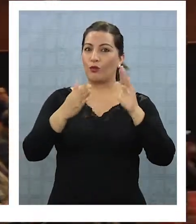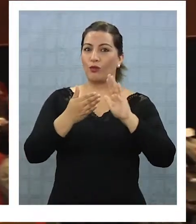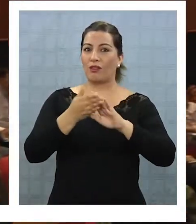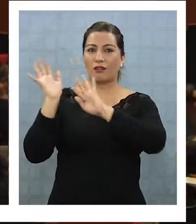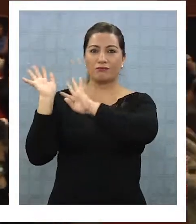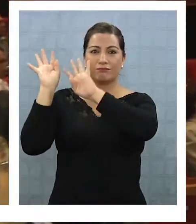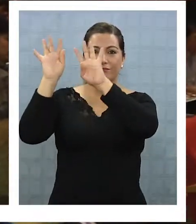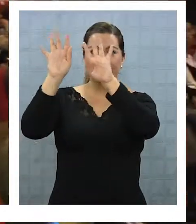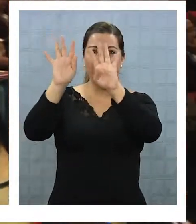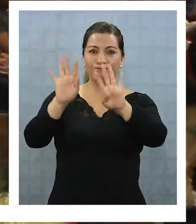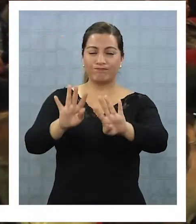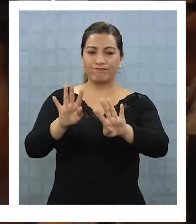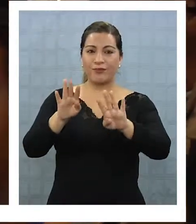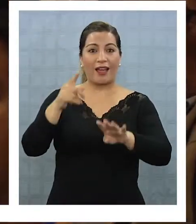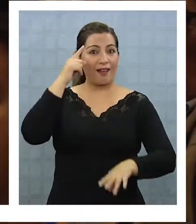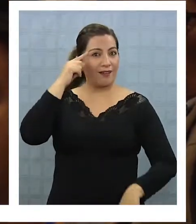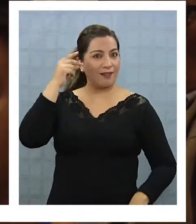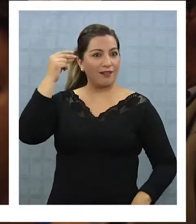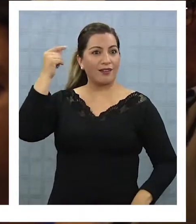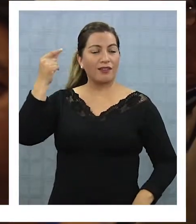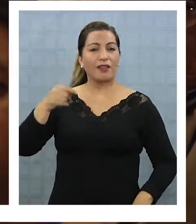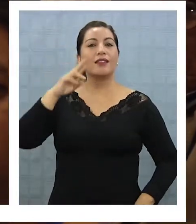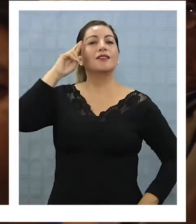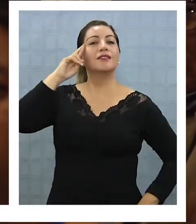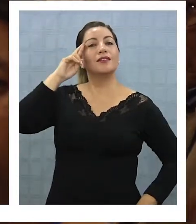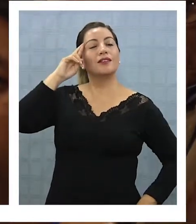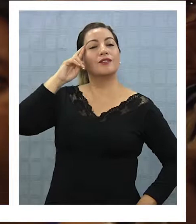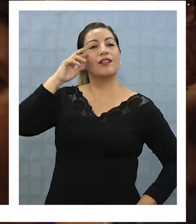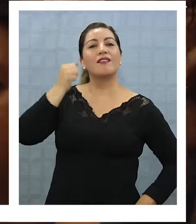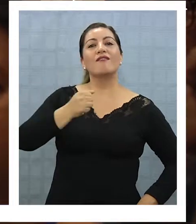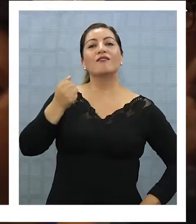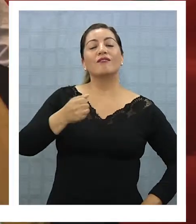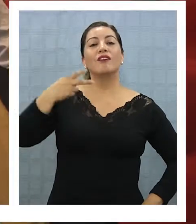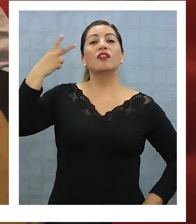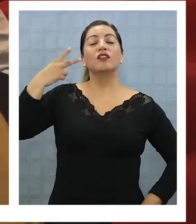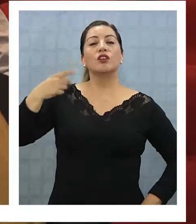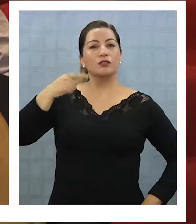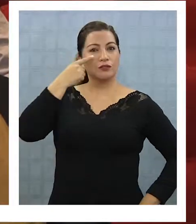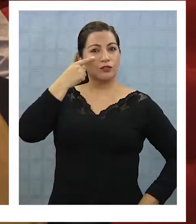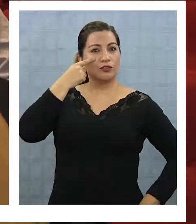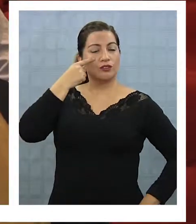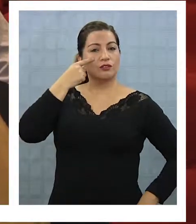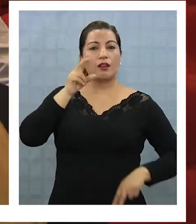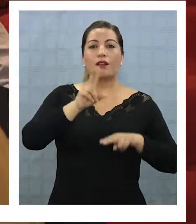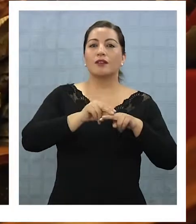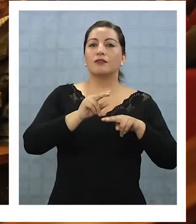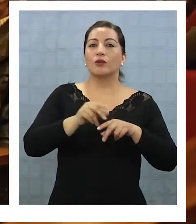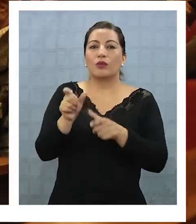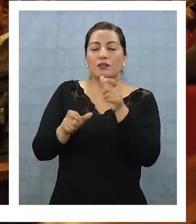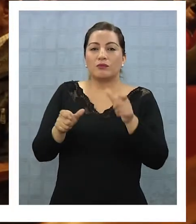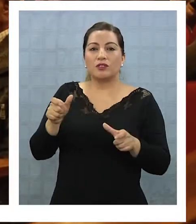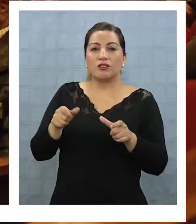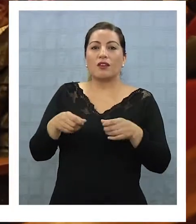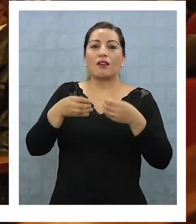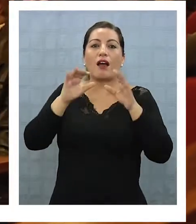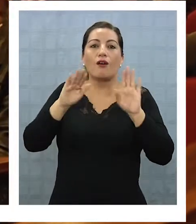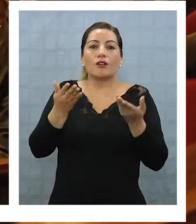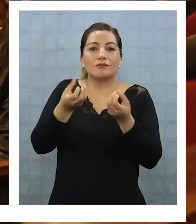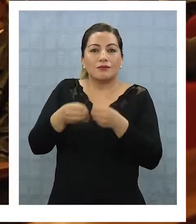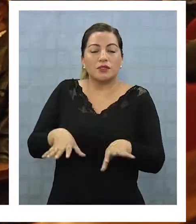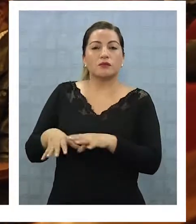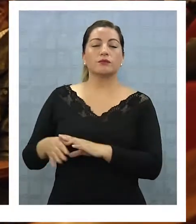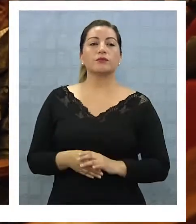comunidades presentes en la región se sumaron a la idea de recordar y revalorizar saberes ancestrales que están perdidos.